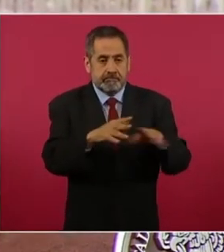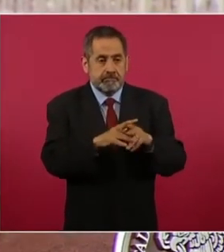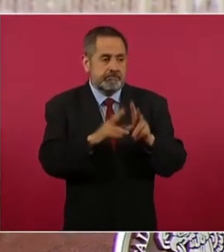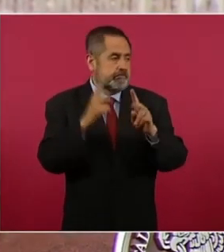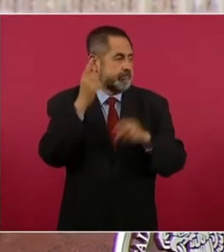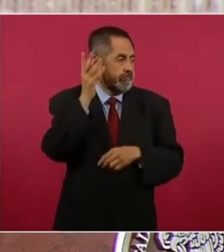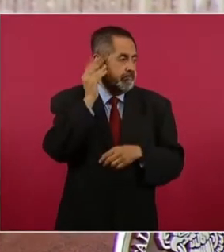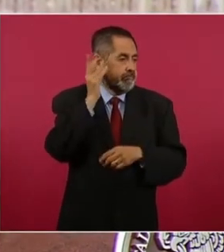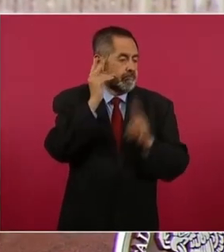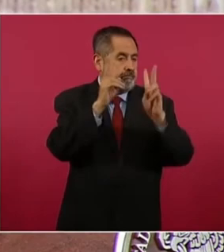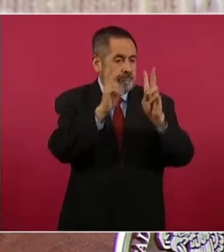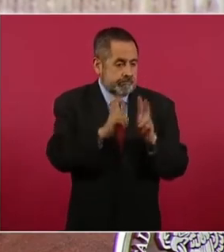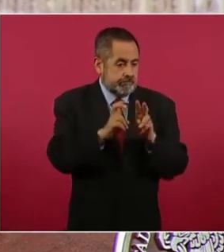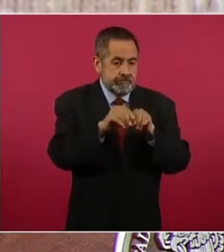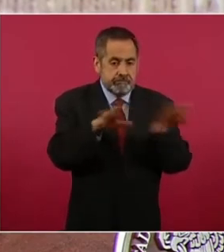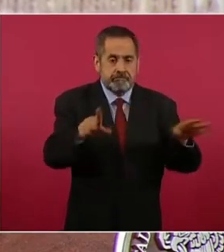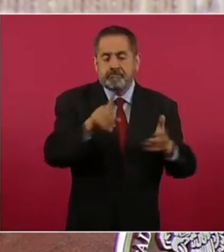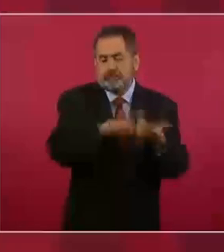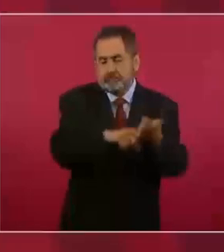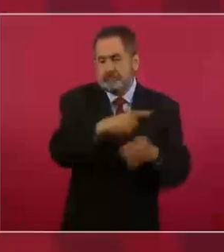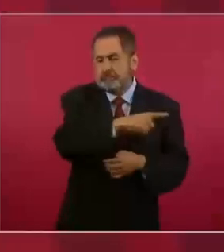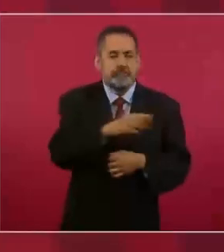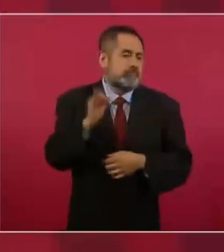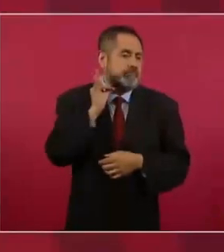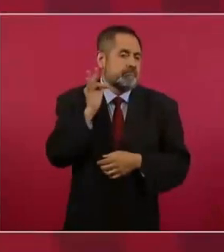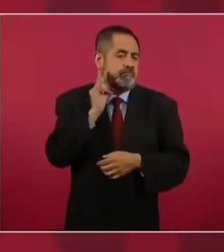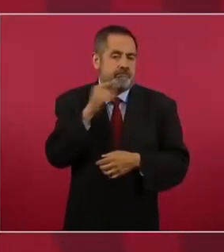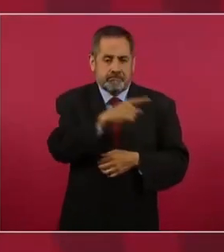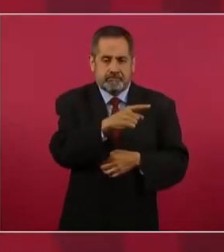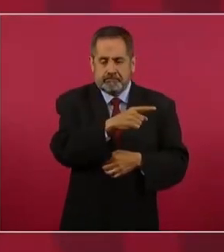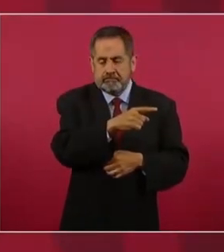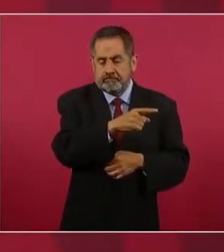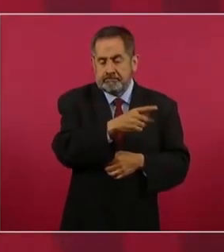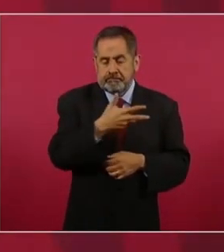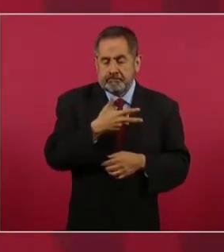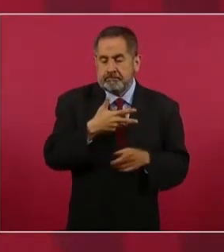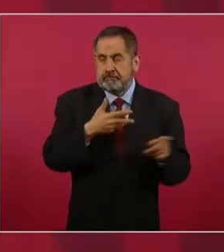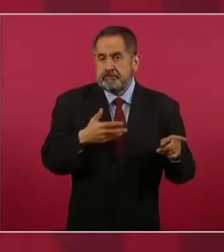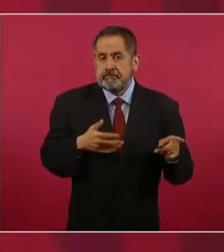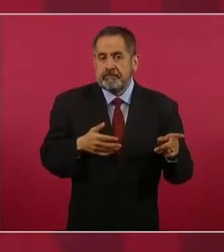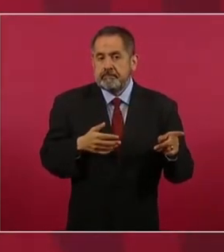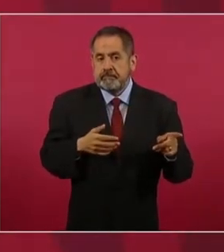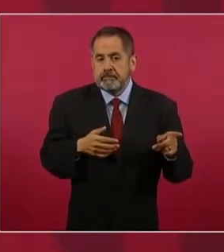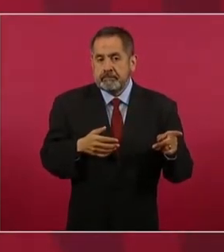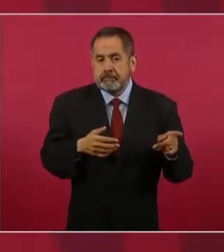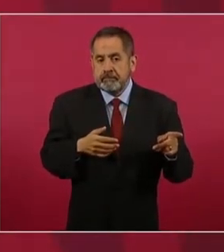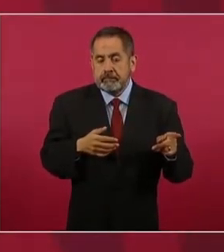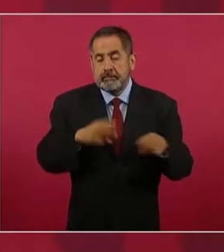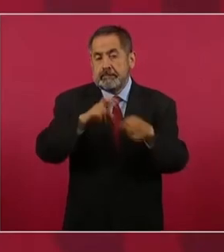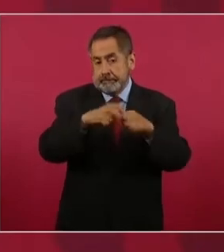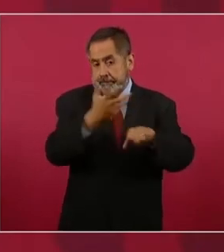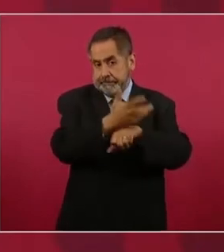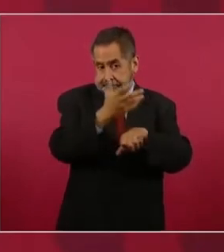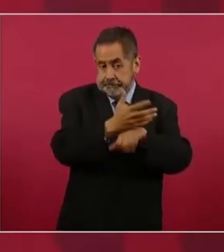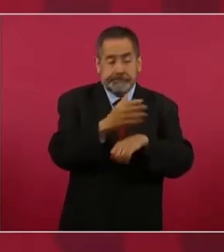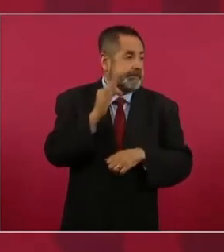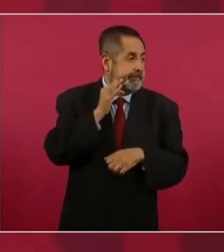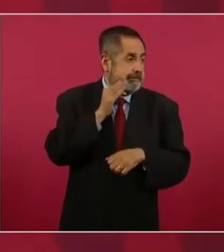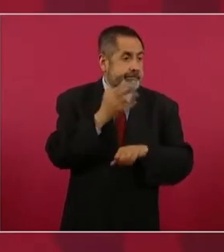de la Fiscalía de Estados Unidos